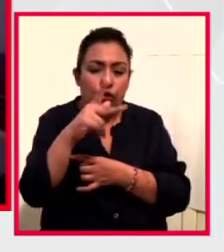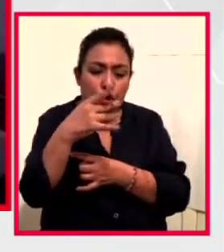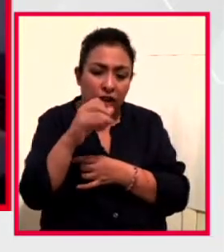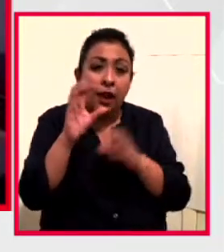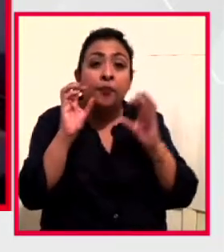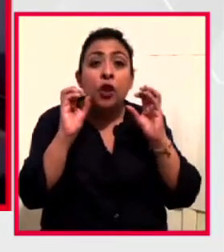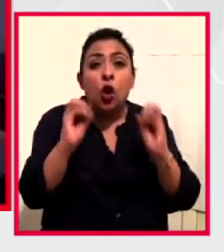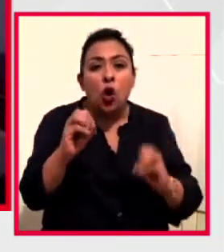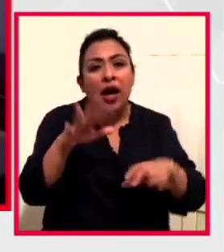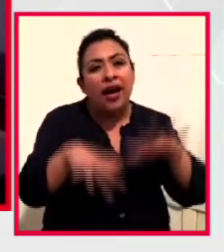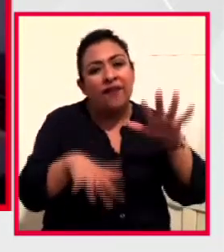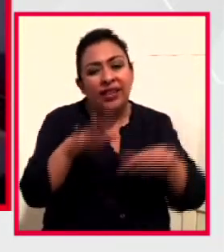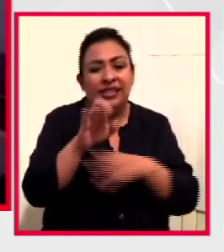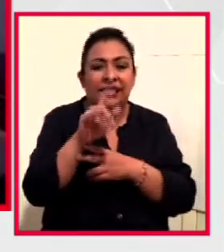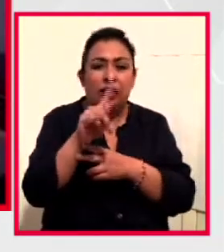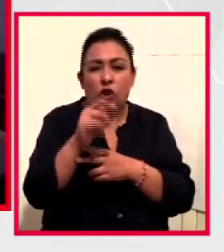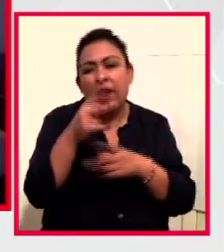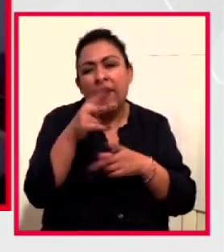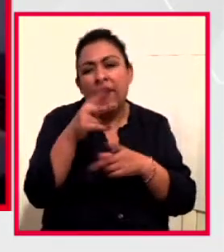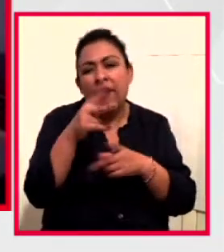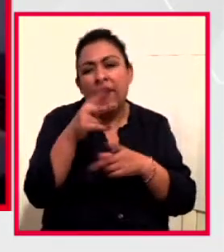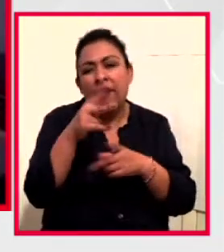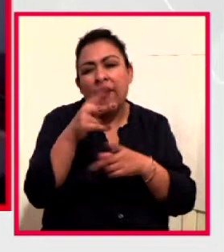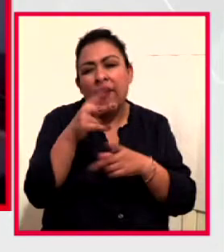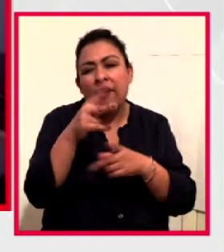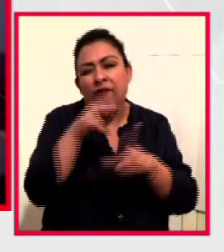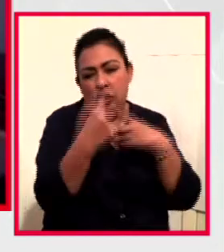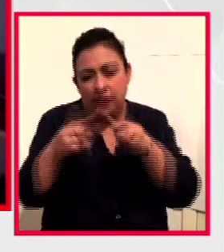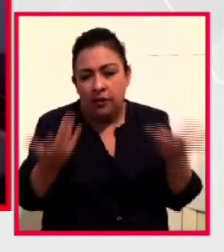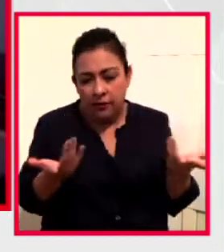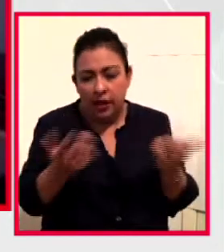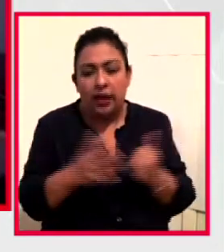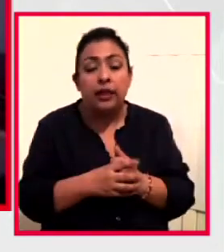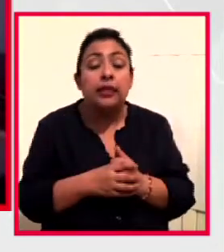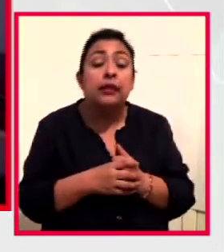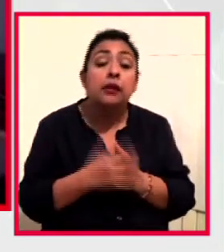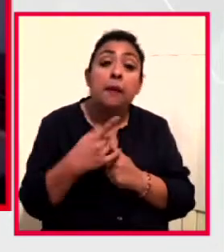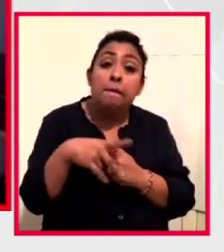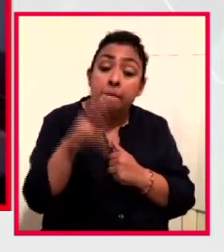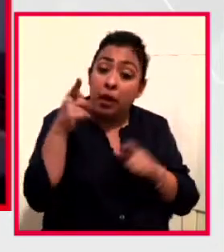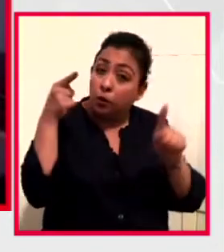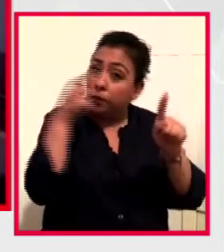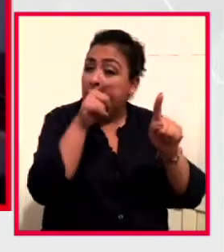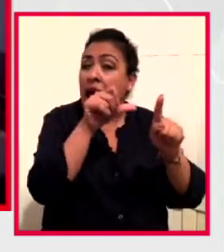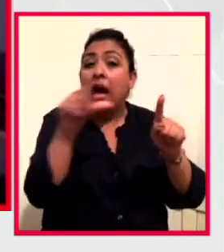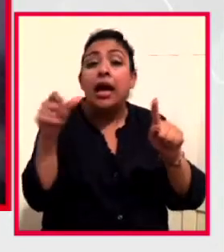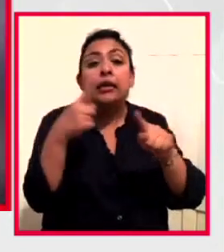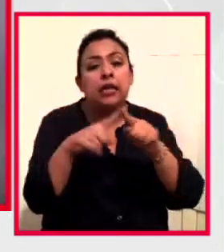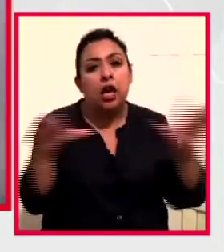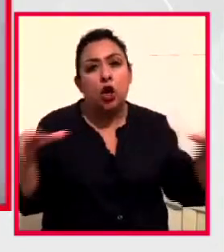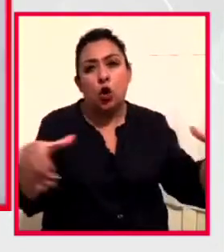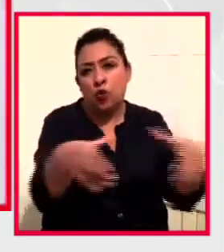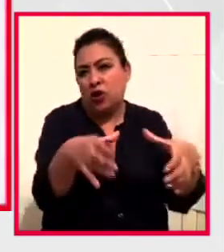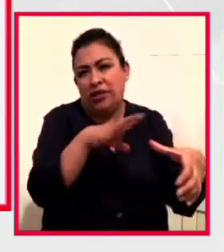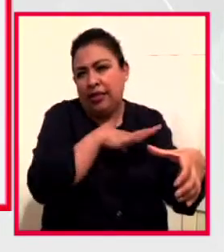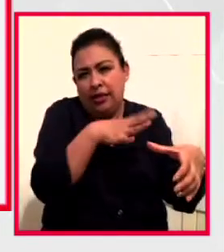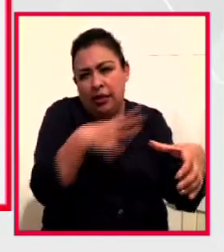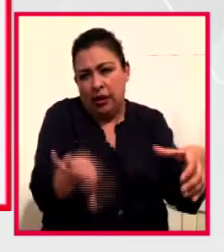otras veces etnográfica, ¿no? Diferentes puntos de vista, pero están dirigidos, pues a la comunidad en general.